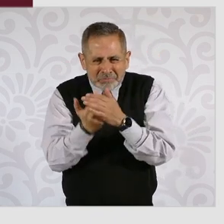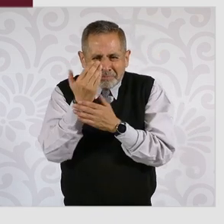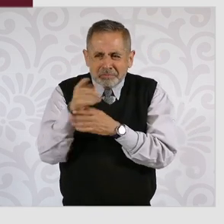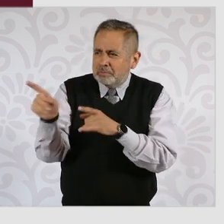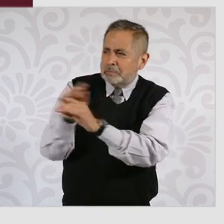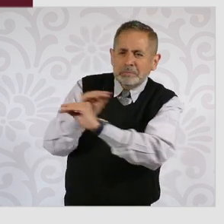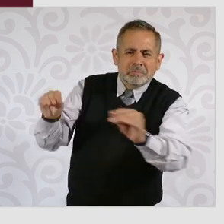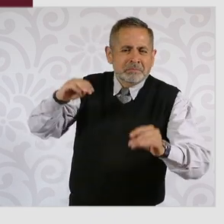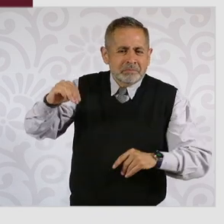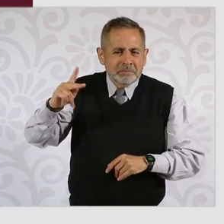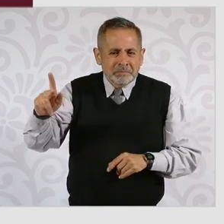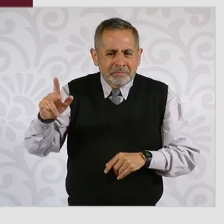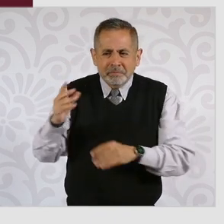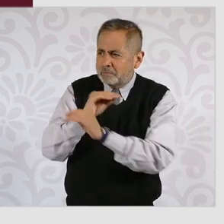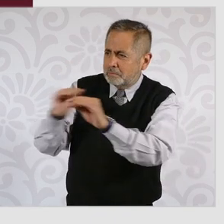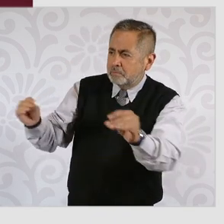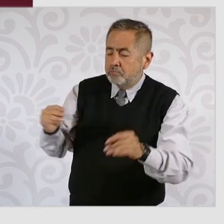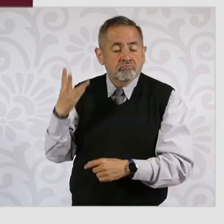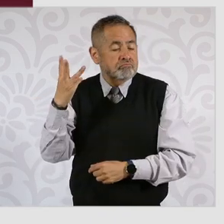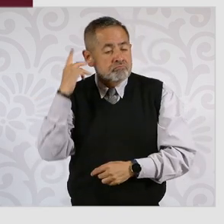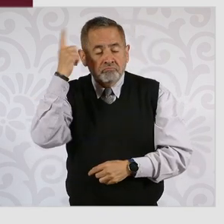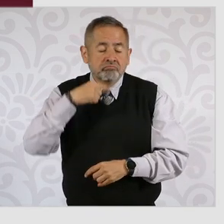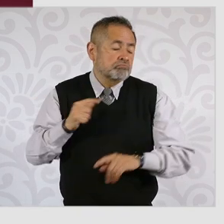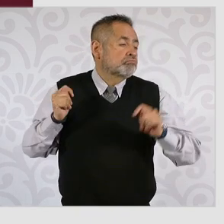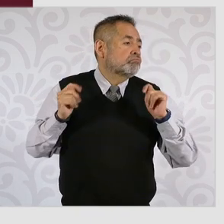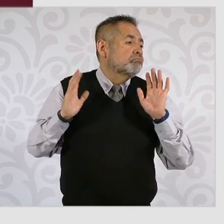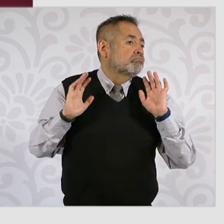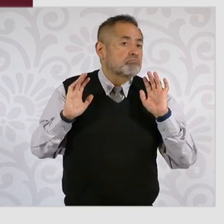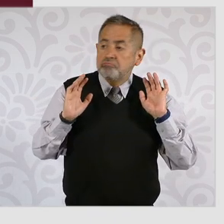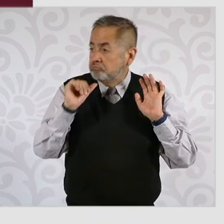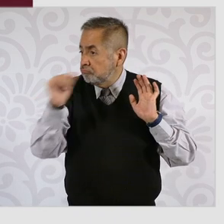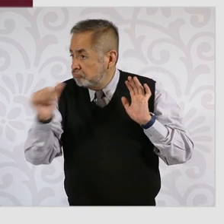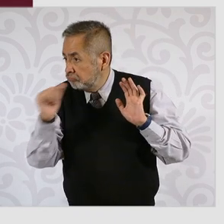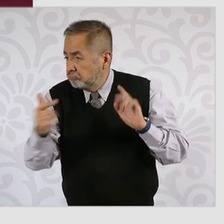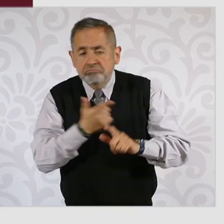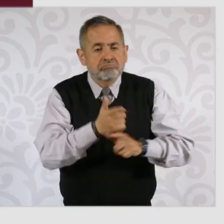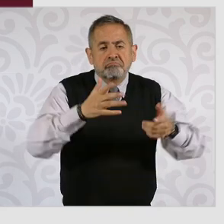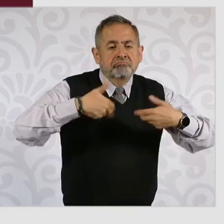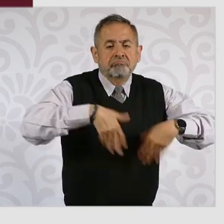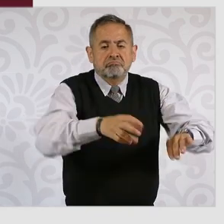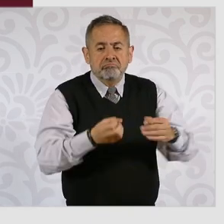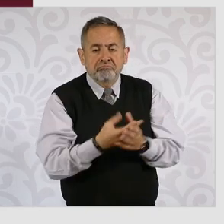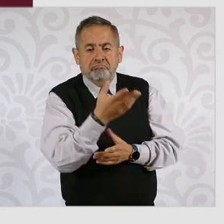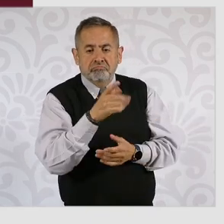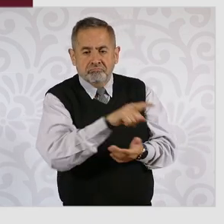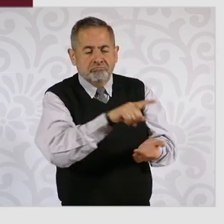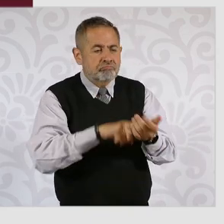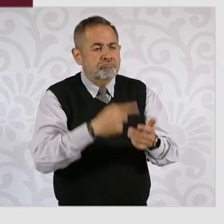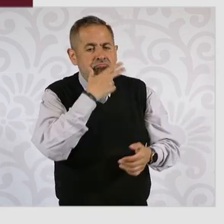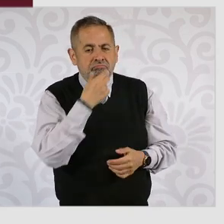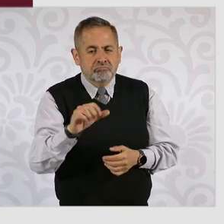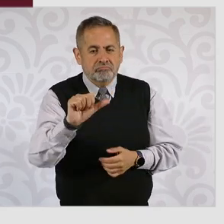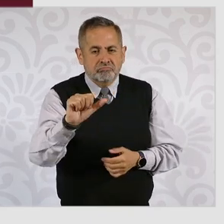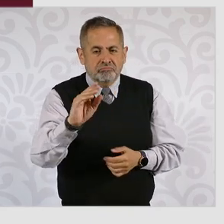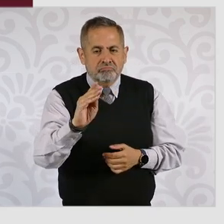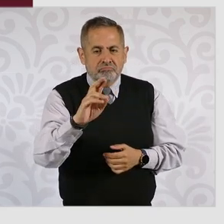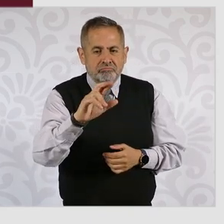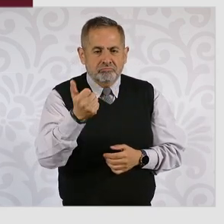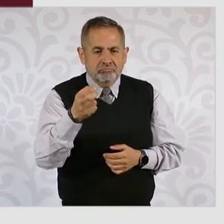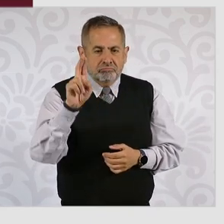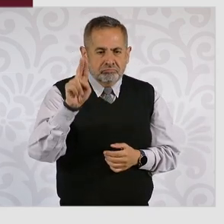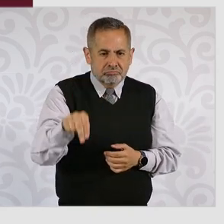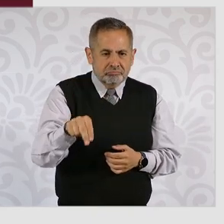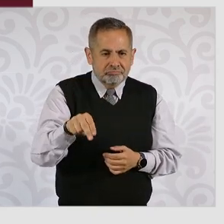para la liberación de Abraham, alias El Rodo,